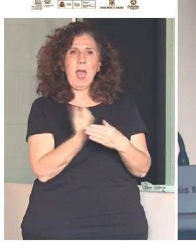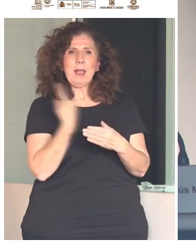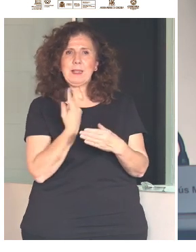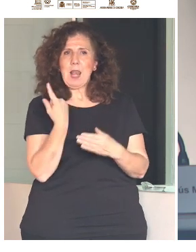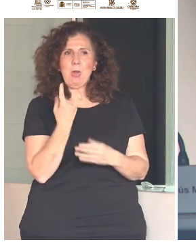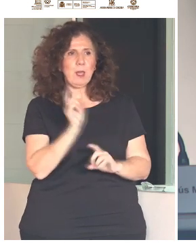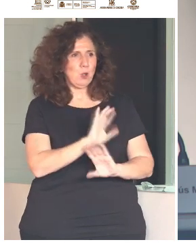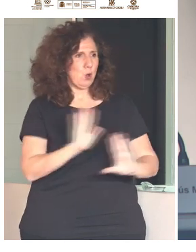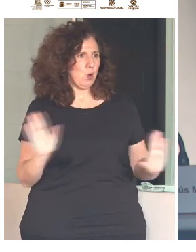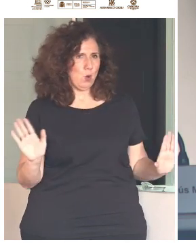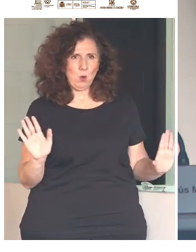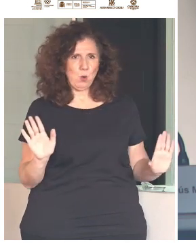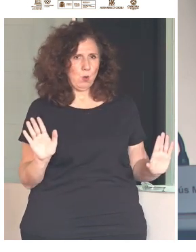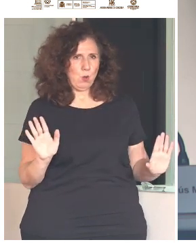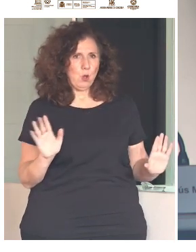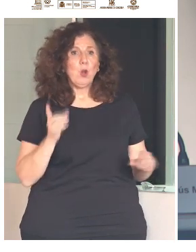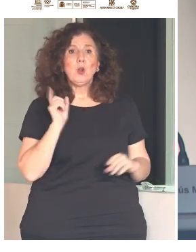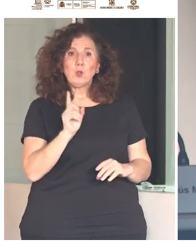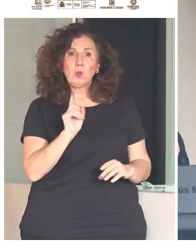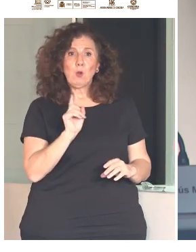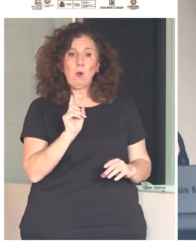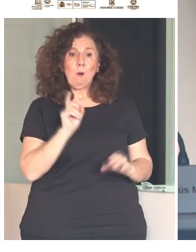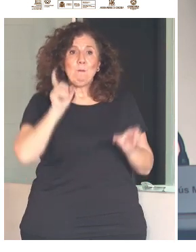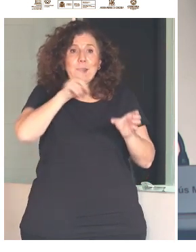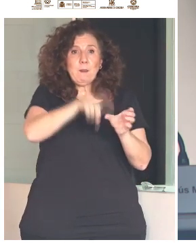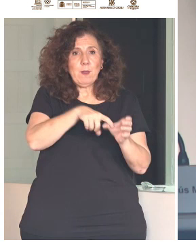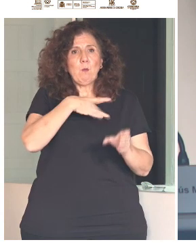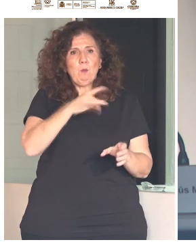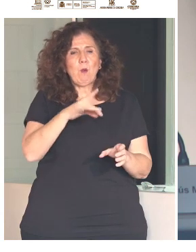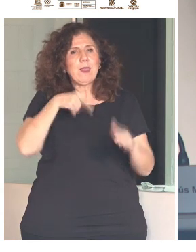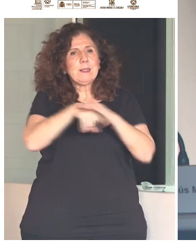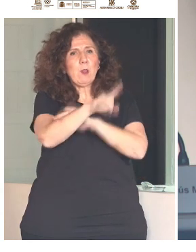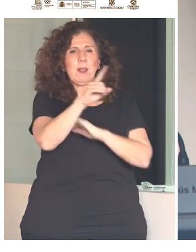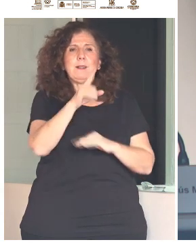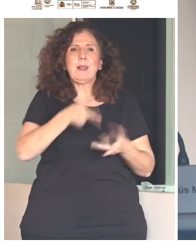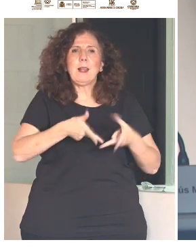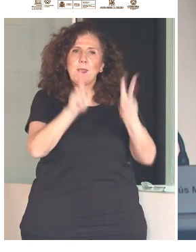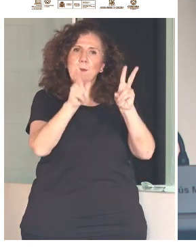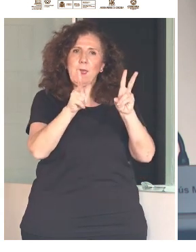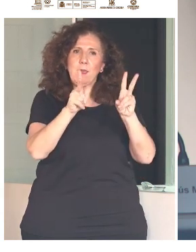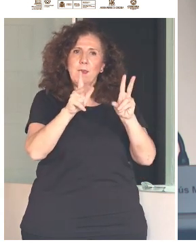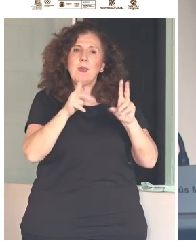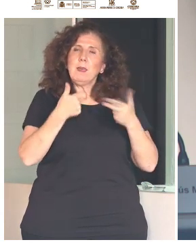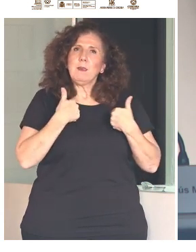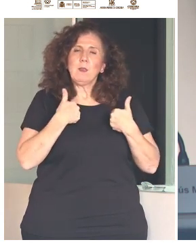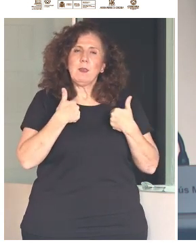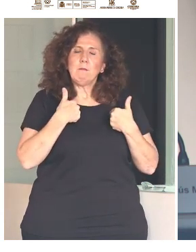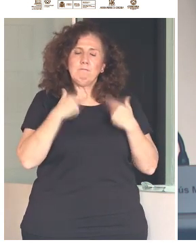Solo en ella se puede desarrollar libre y formalmente y plenamente su personalidad.